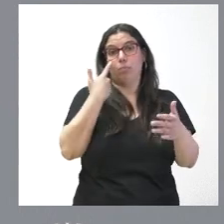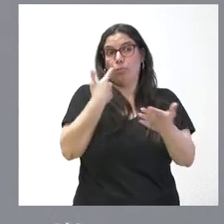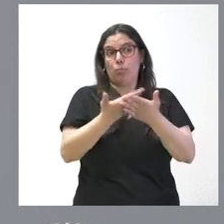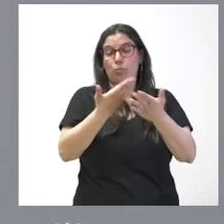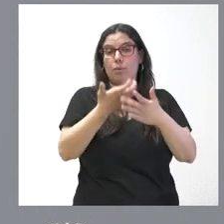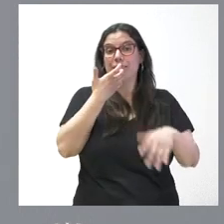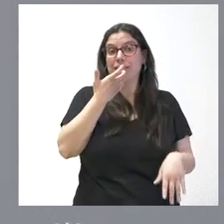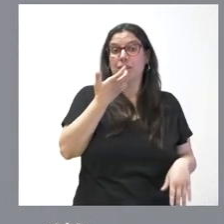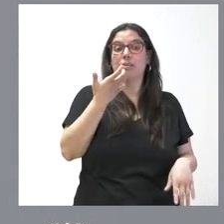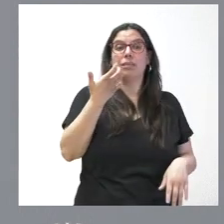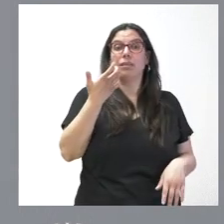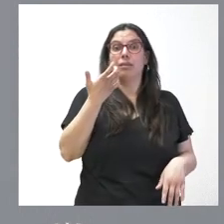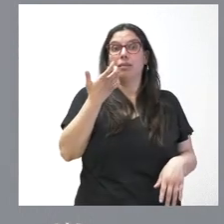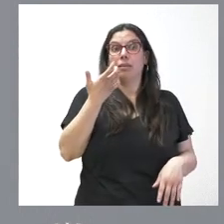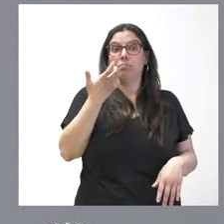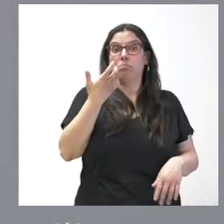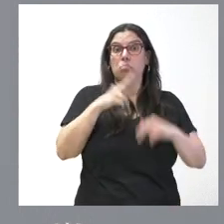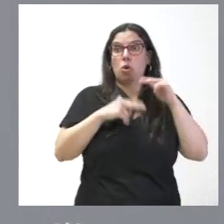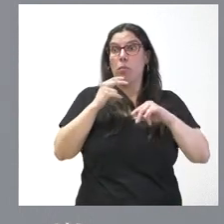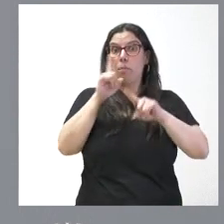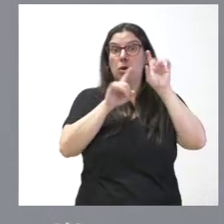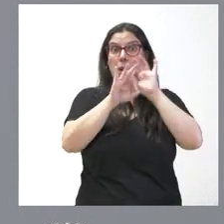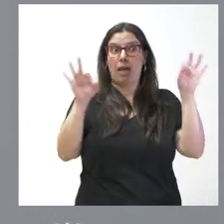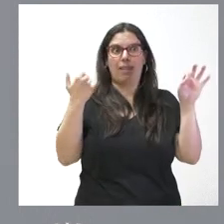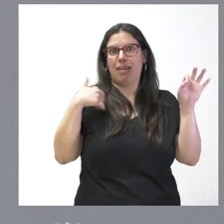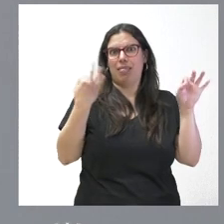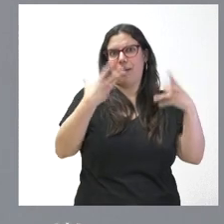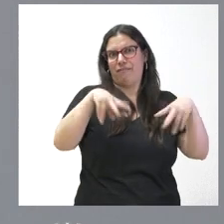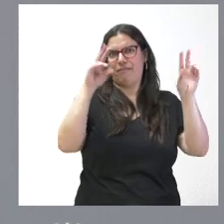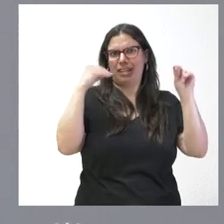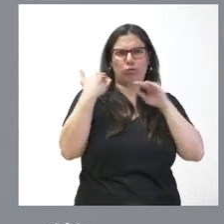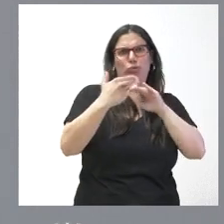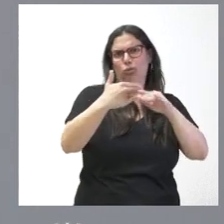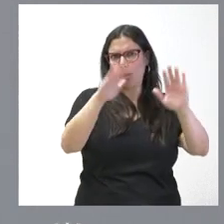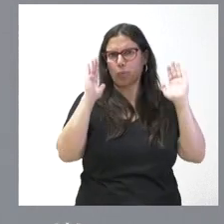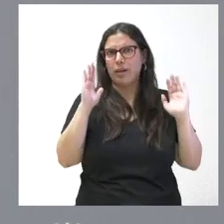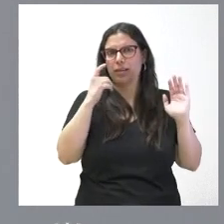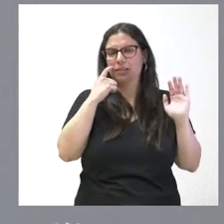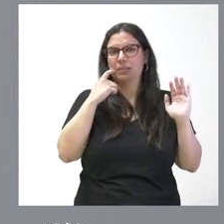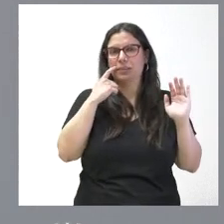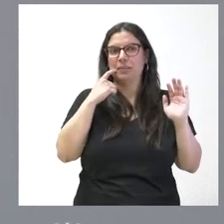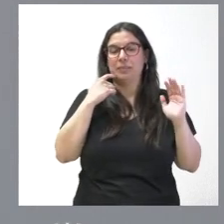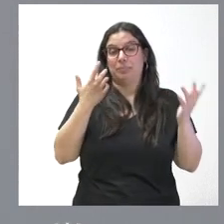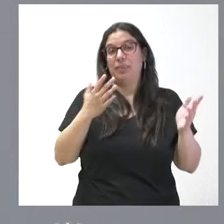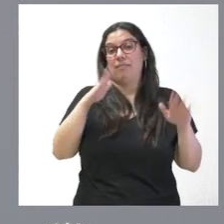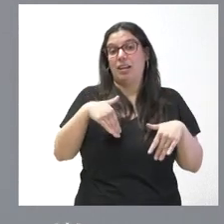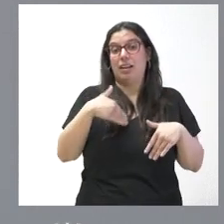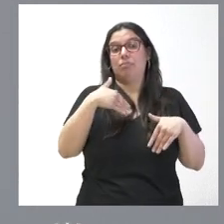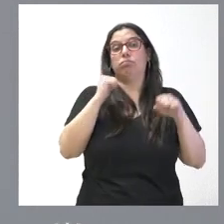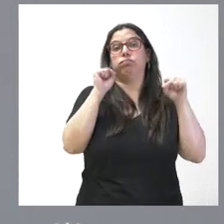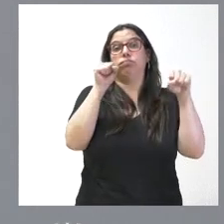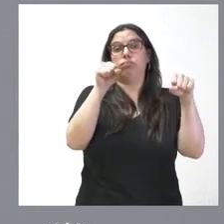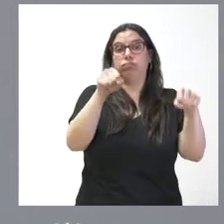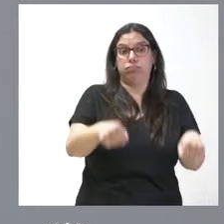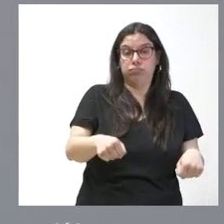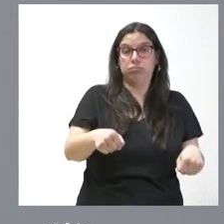lógicamente estas obras estarían si no acabadas ya en un elevado grado de finalización y por tanto la causa por las cuales hoy en